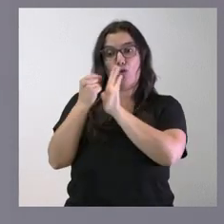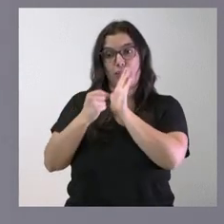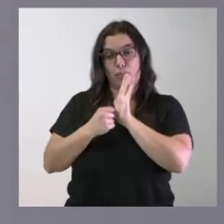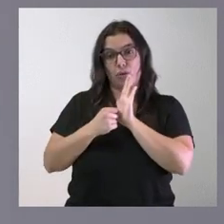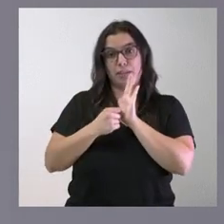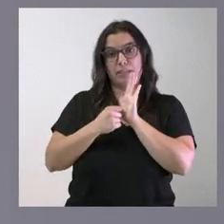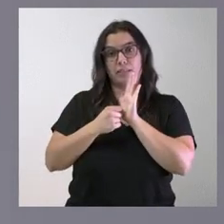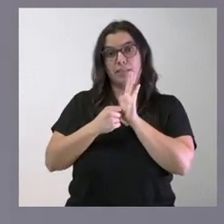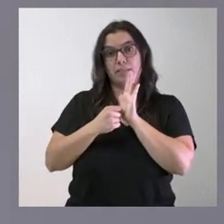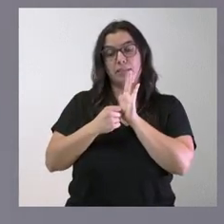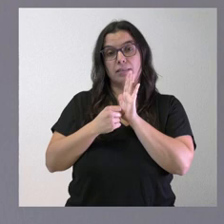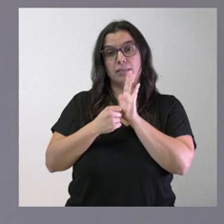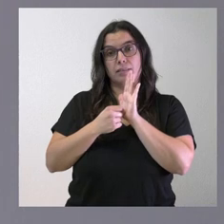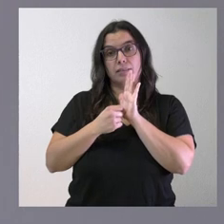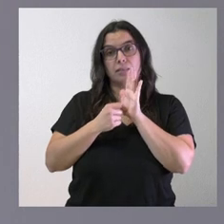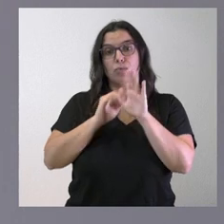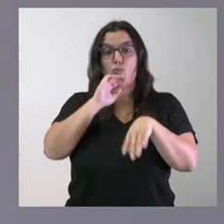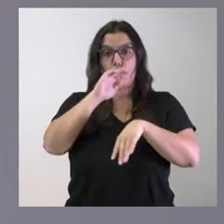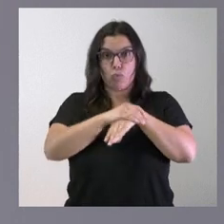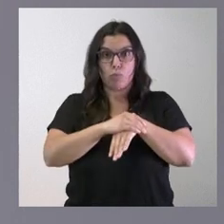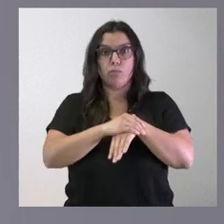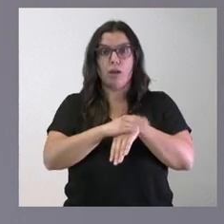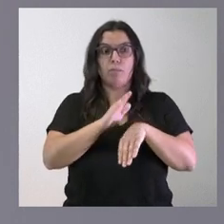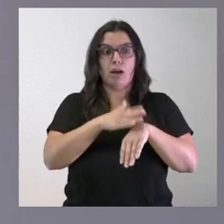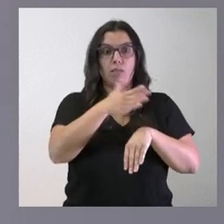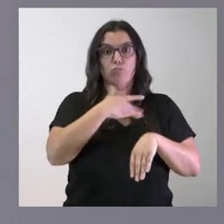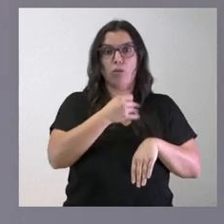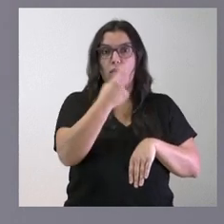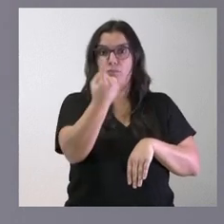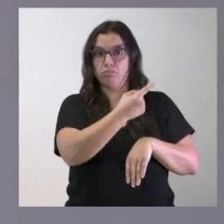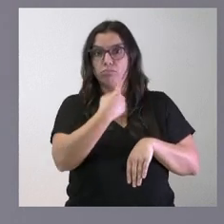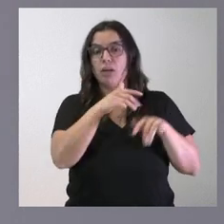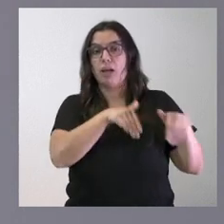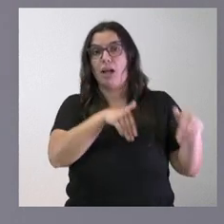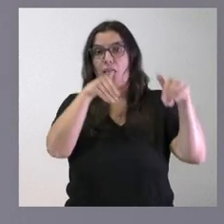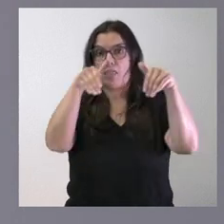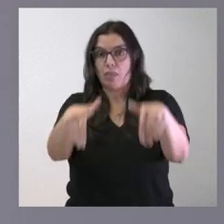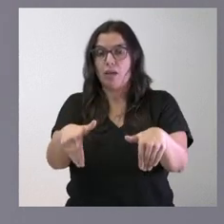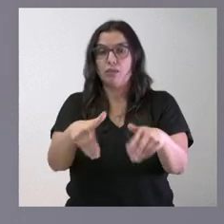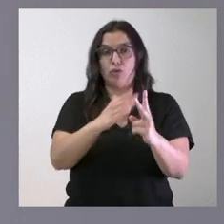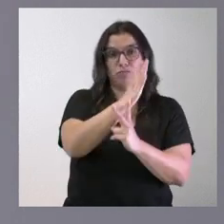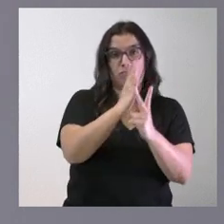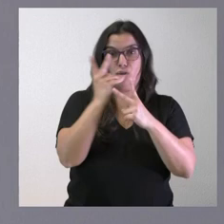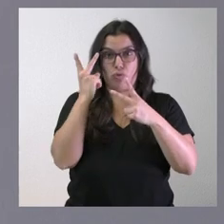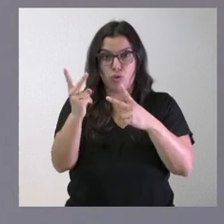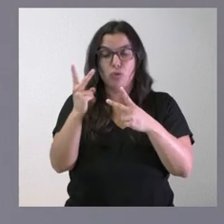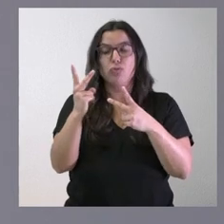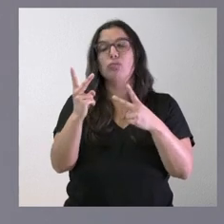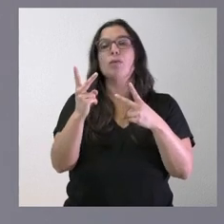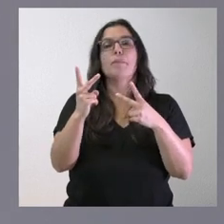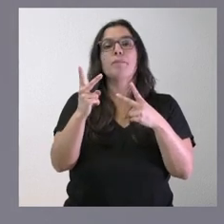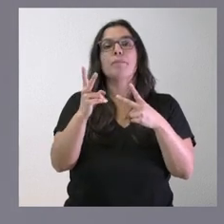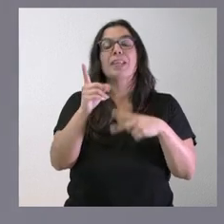para que estas candidaturas puedan presentarse a estas dos agencias de ámbito nacional,